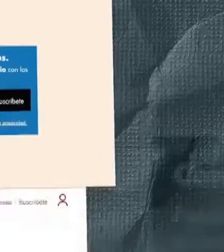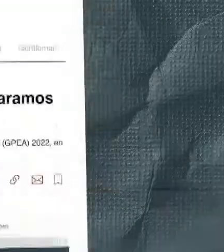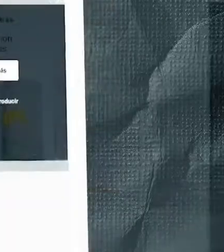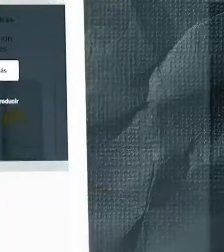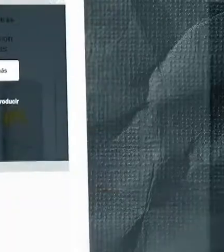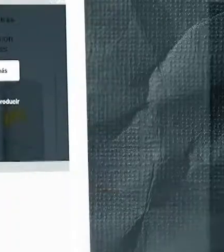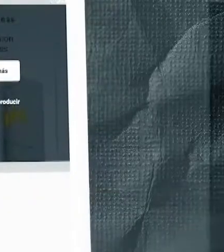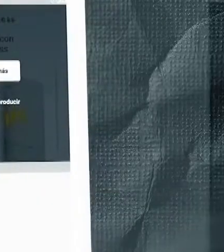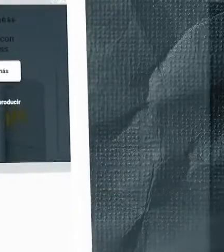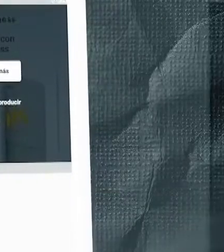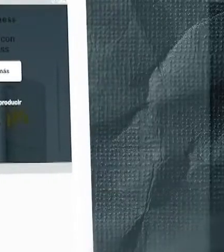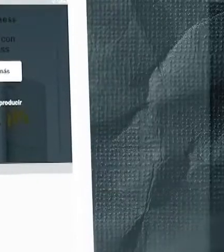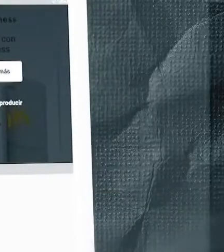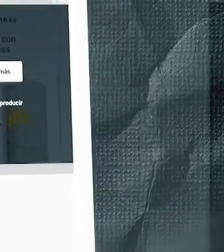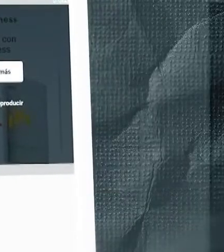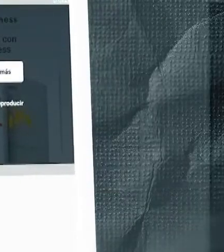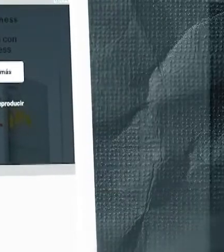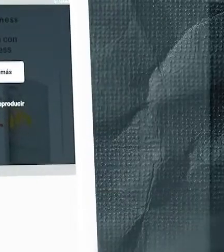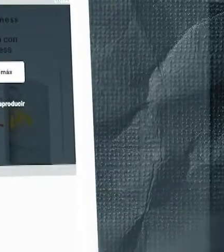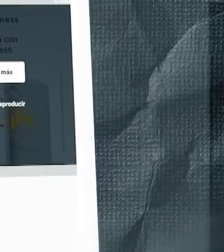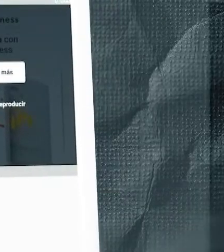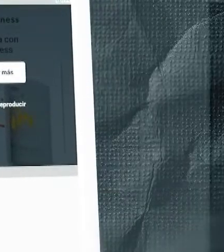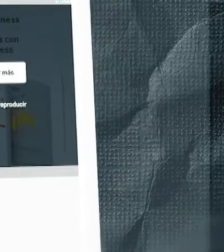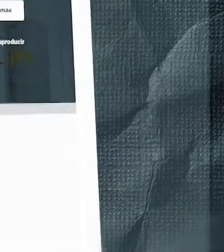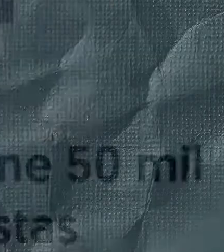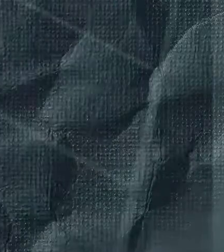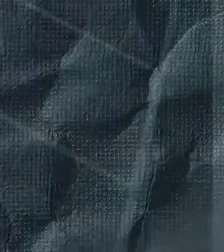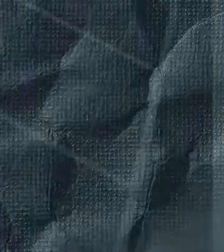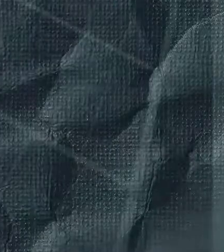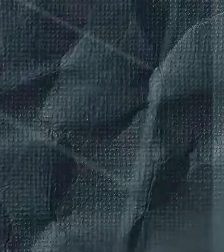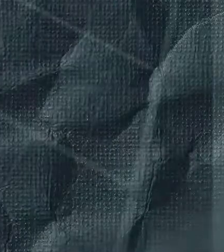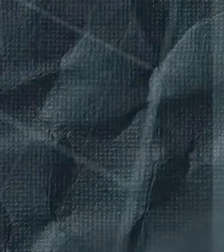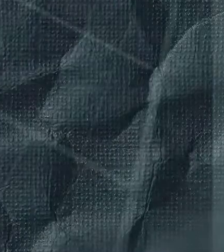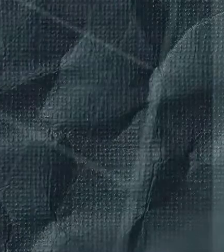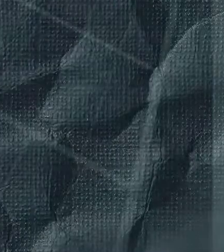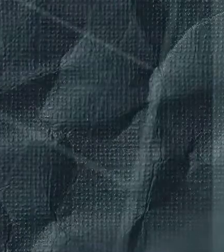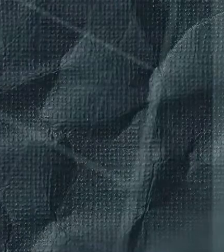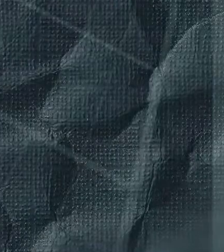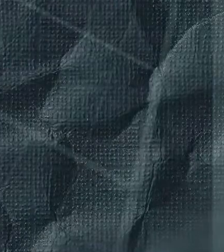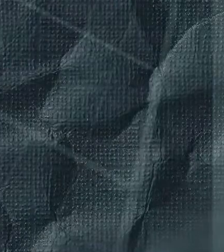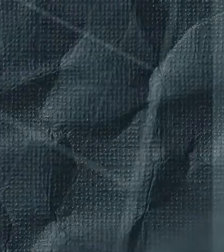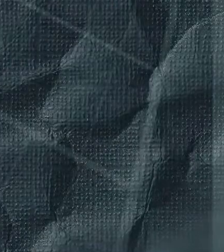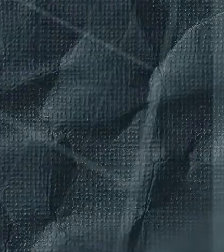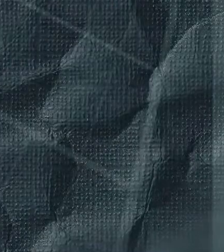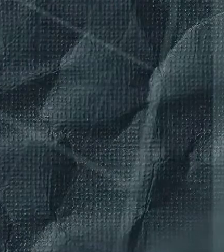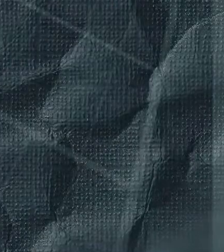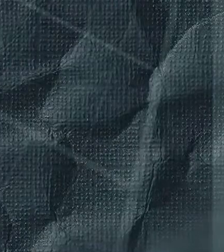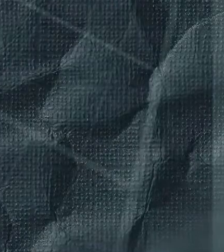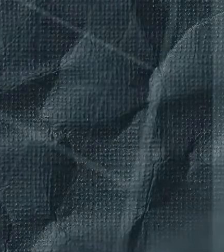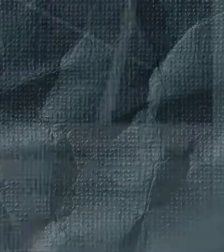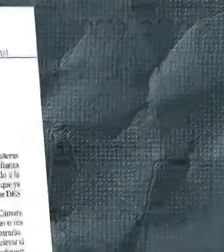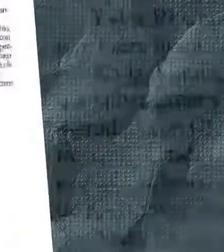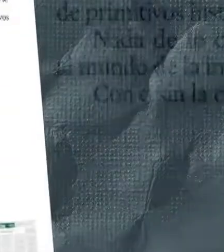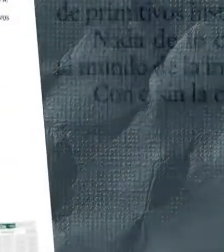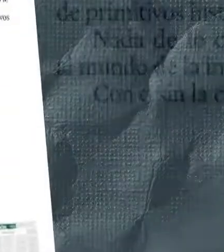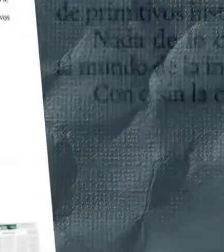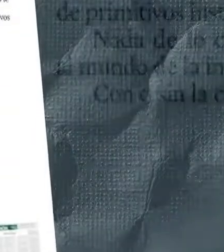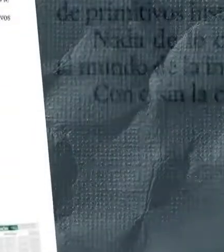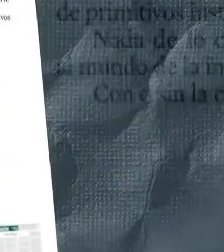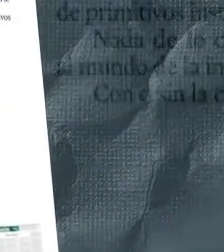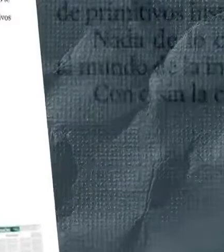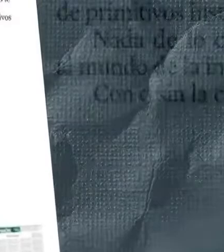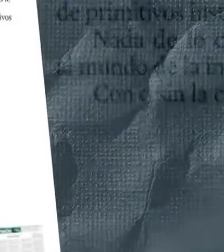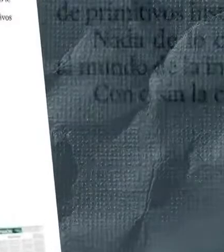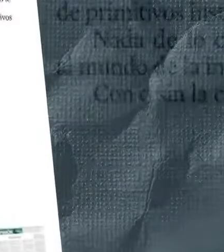comunicación y comentaristas que se oponían a la reforma eléctrica aseguraban que la infraestructura de Iberdrola en México era